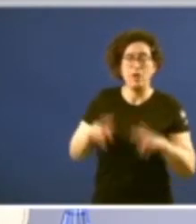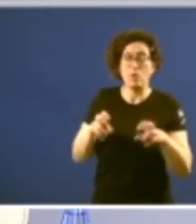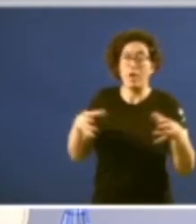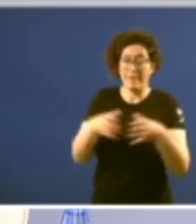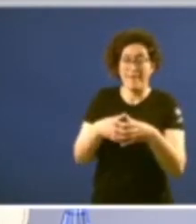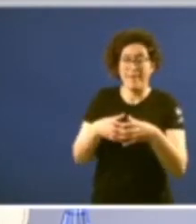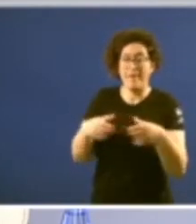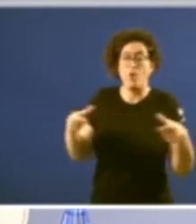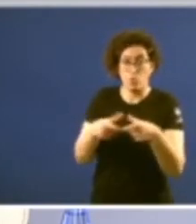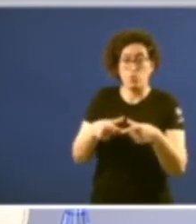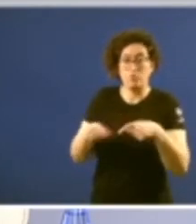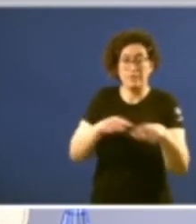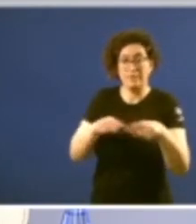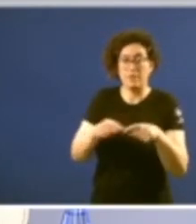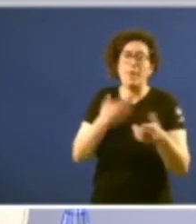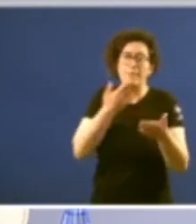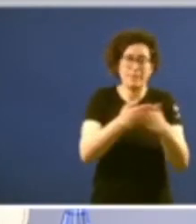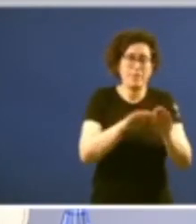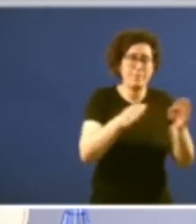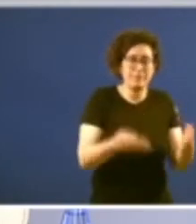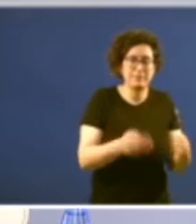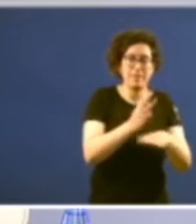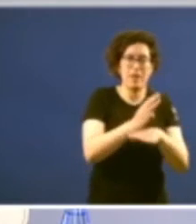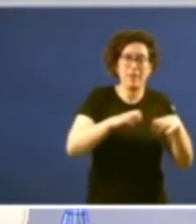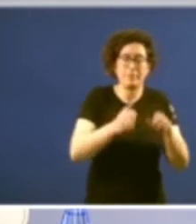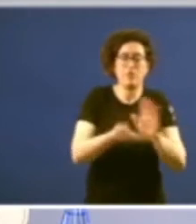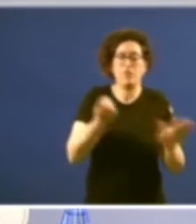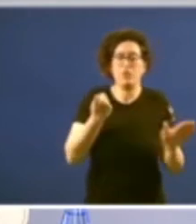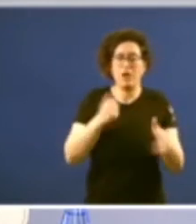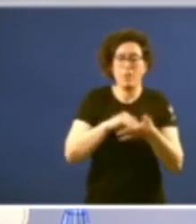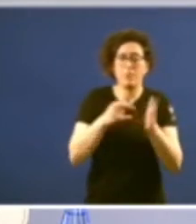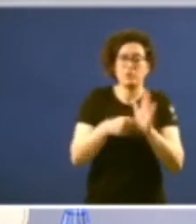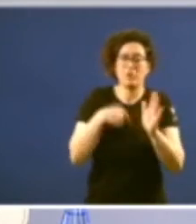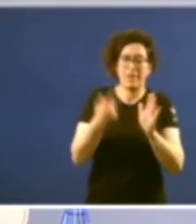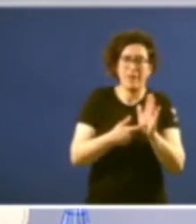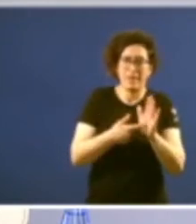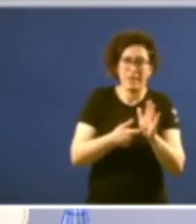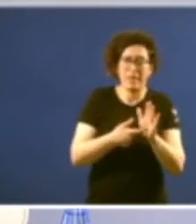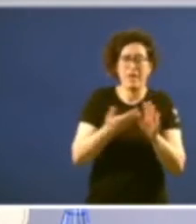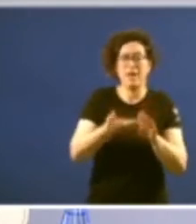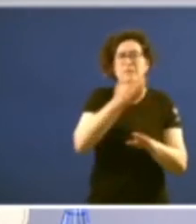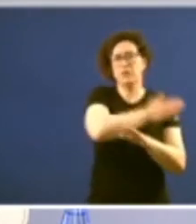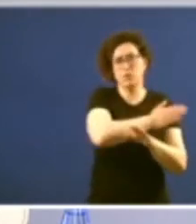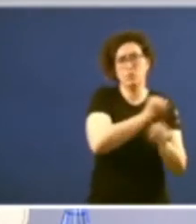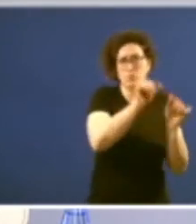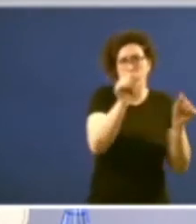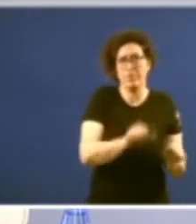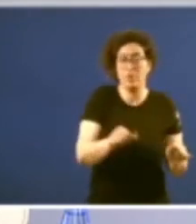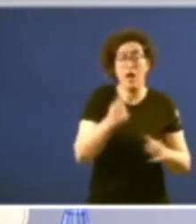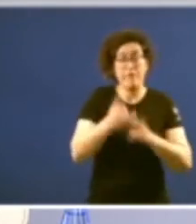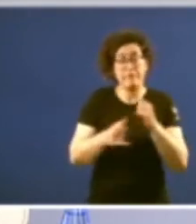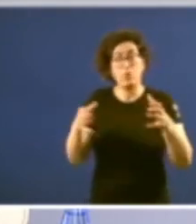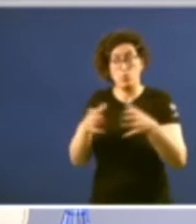acorda solicitar da mesa do Parlamento a retirada do proxecto de lei do gabinete anterior E o grupo